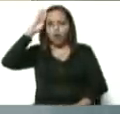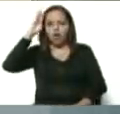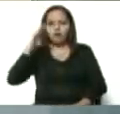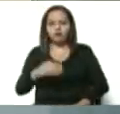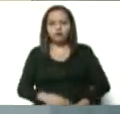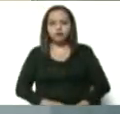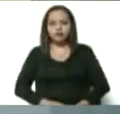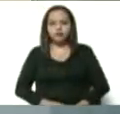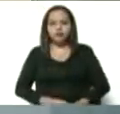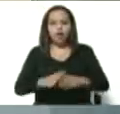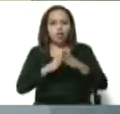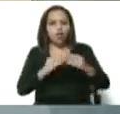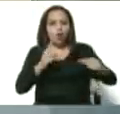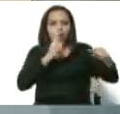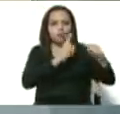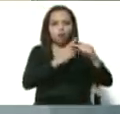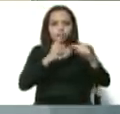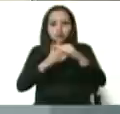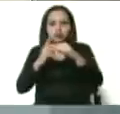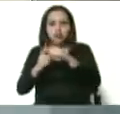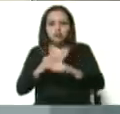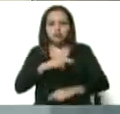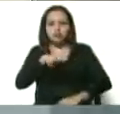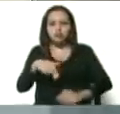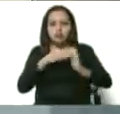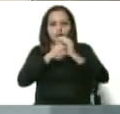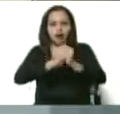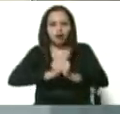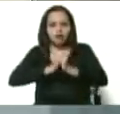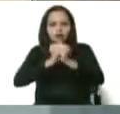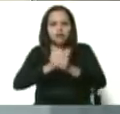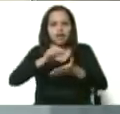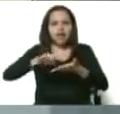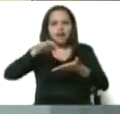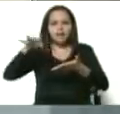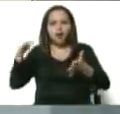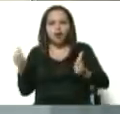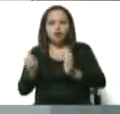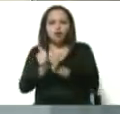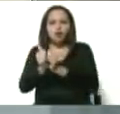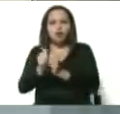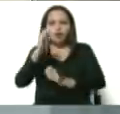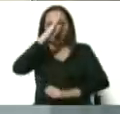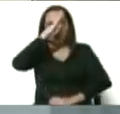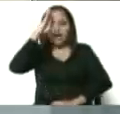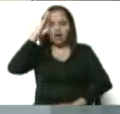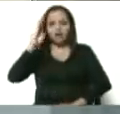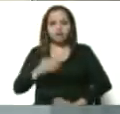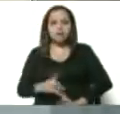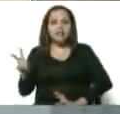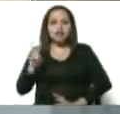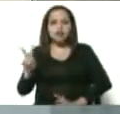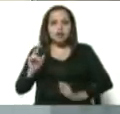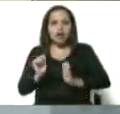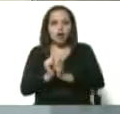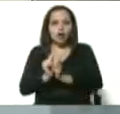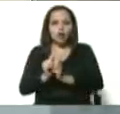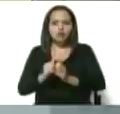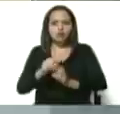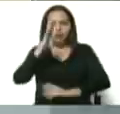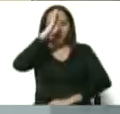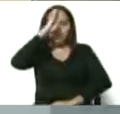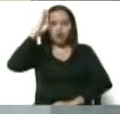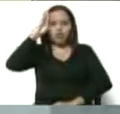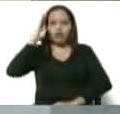la positividad de nuestras oraciones y nuestro espíritu con Diosdado, Venezuela con Diosdado vamos, Venezuela con